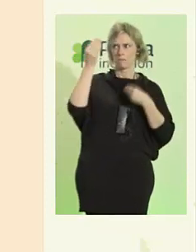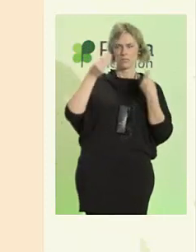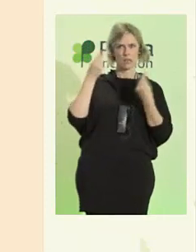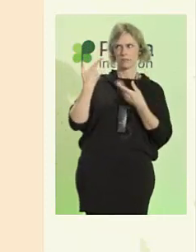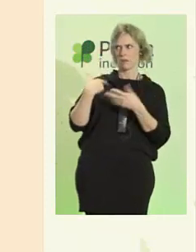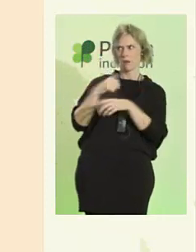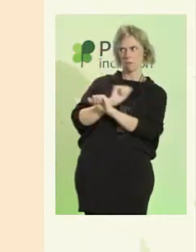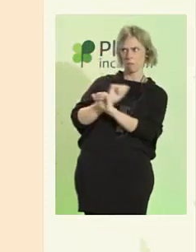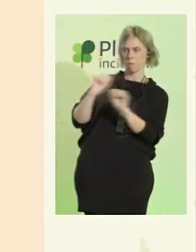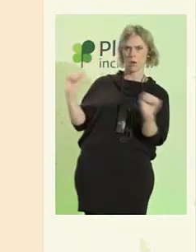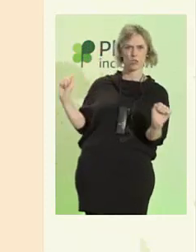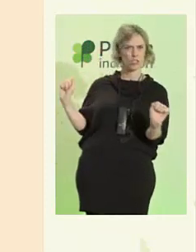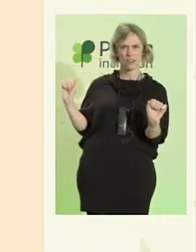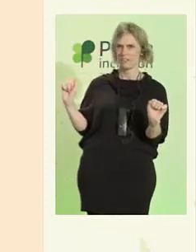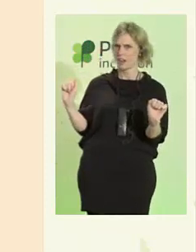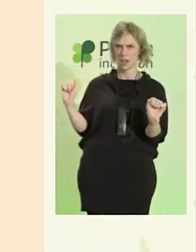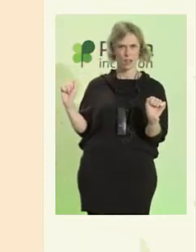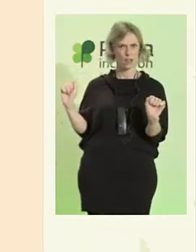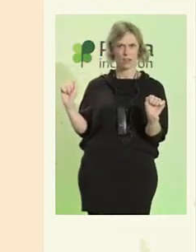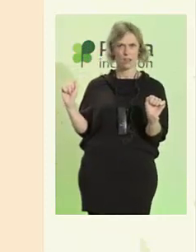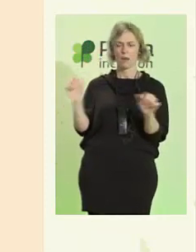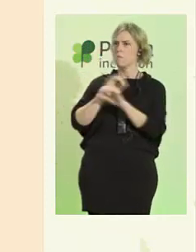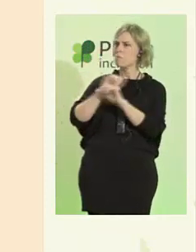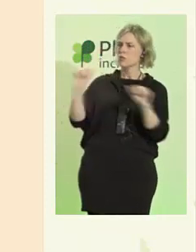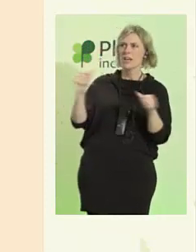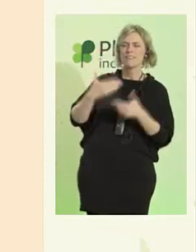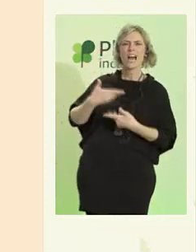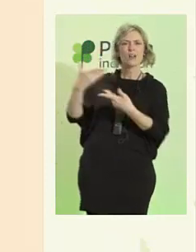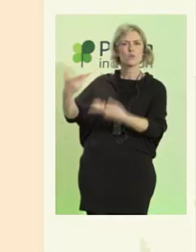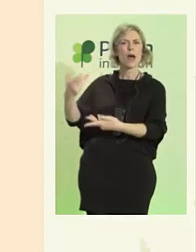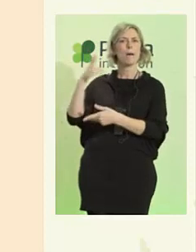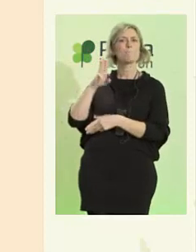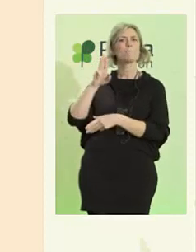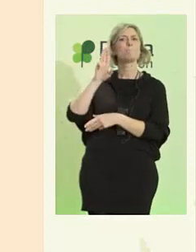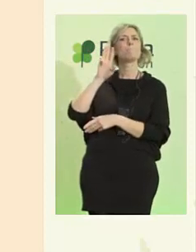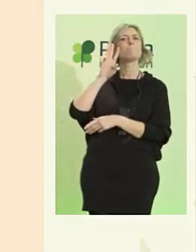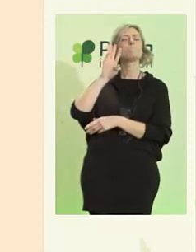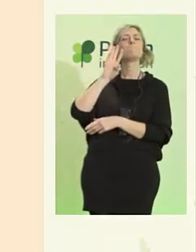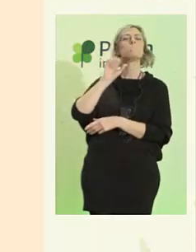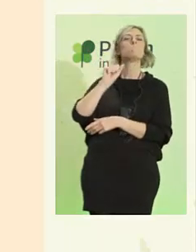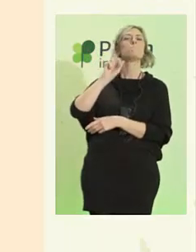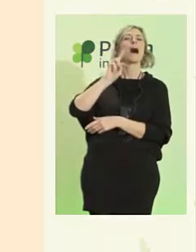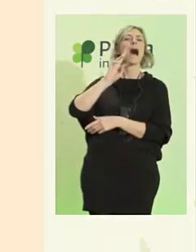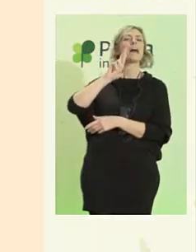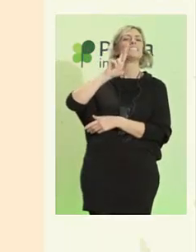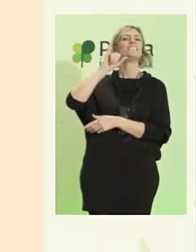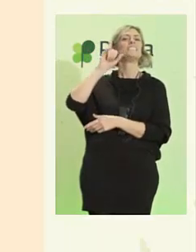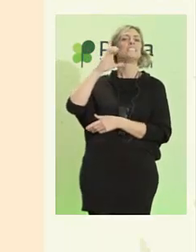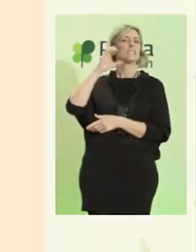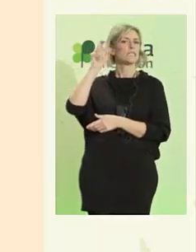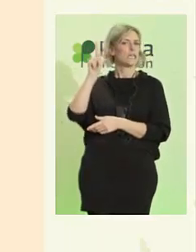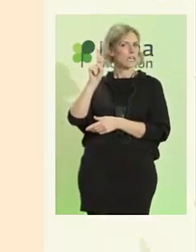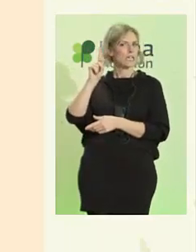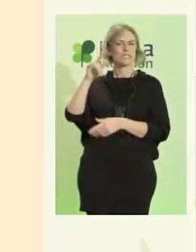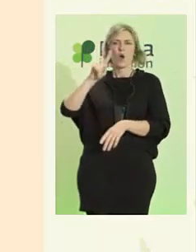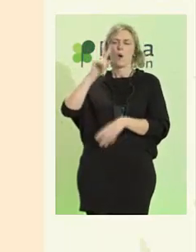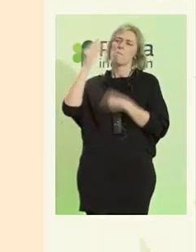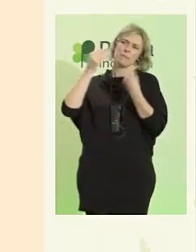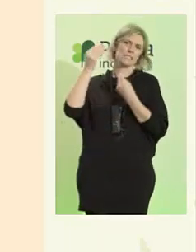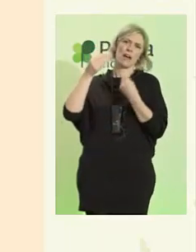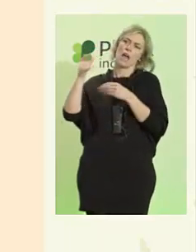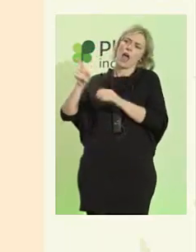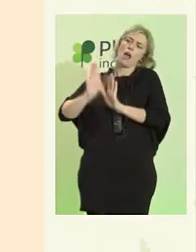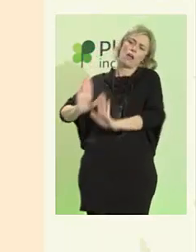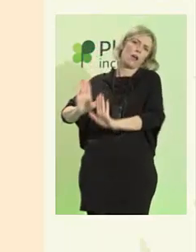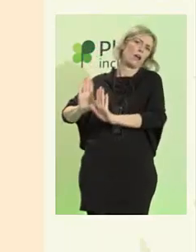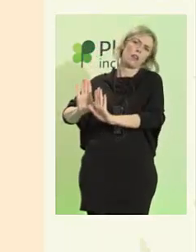ayudar a Patrick. Pensaban que Patrick tenía que vivir en ese hospital. Pero